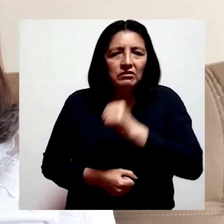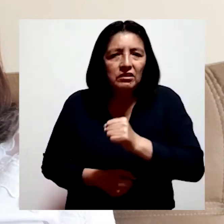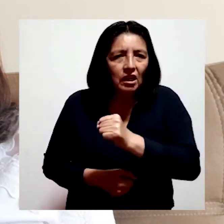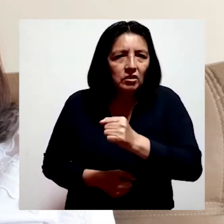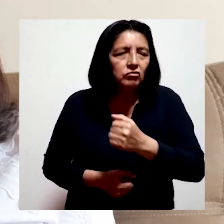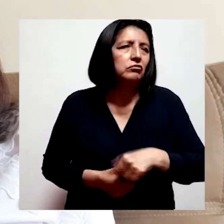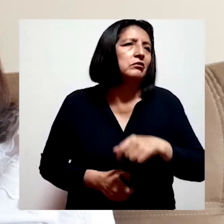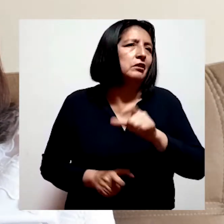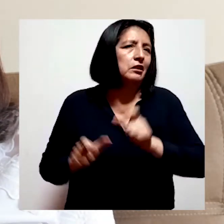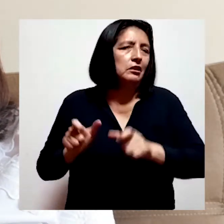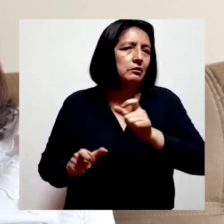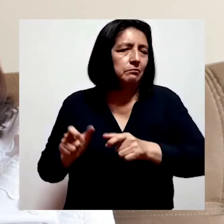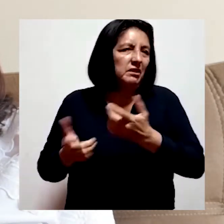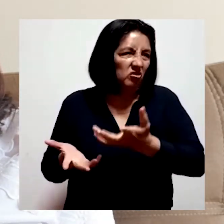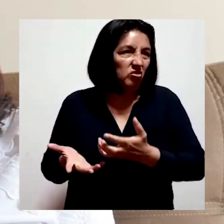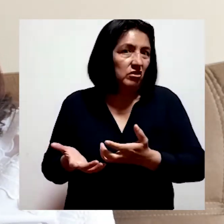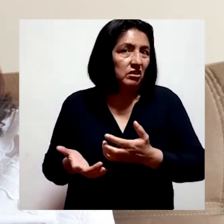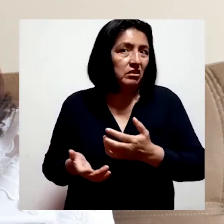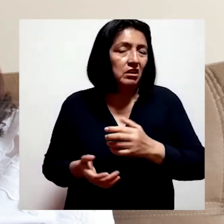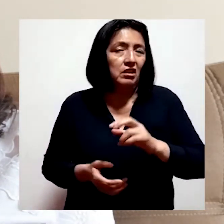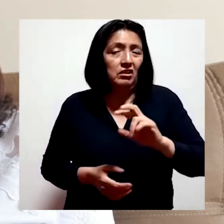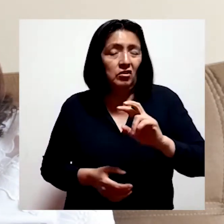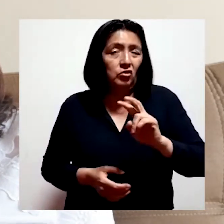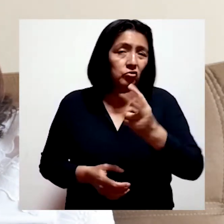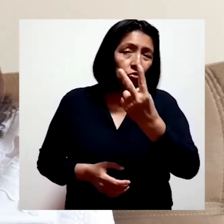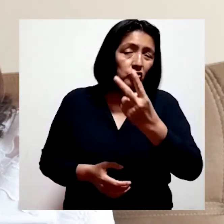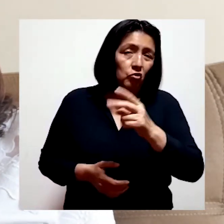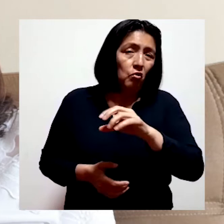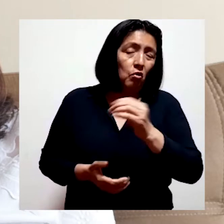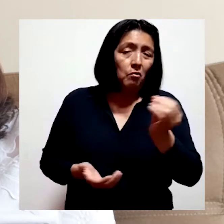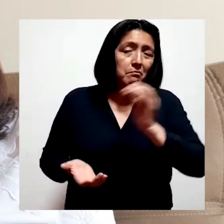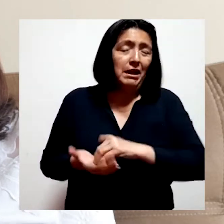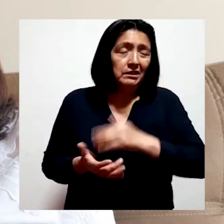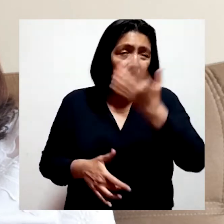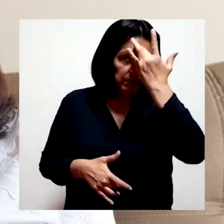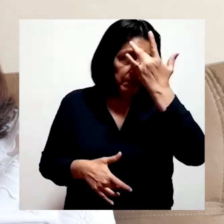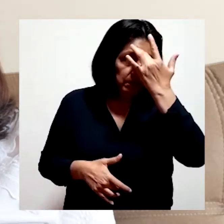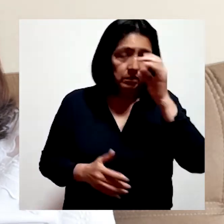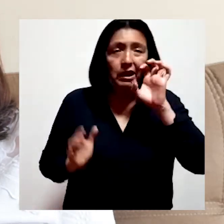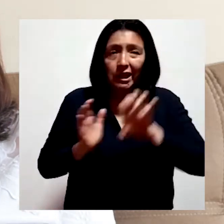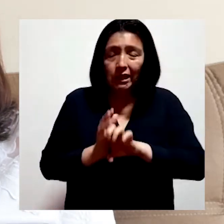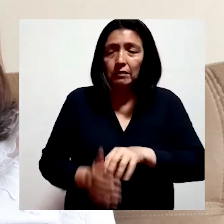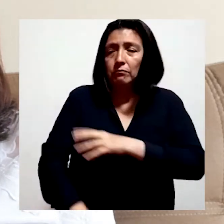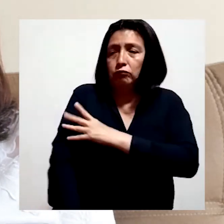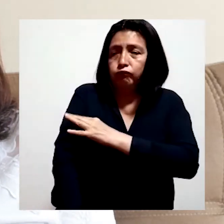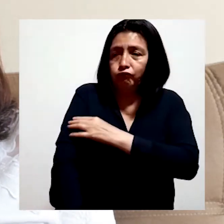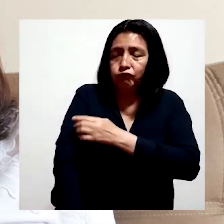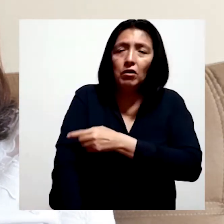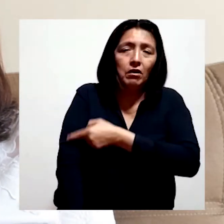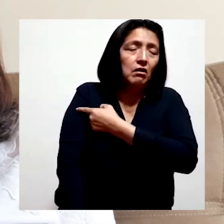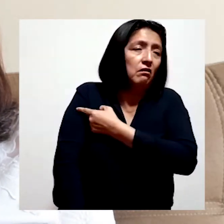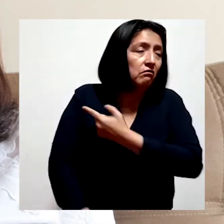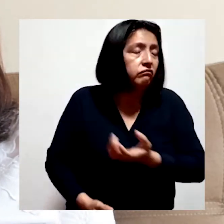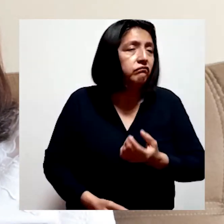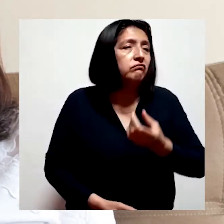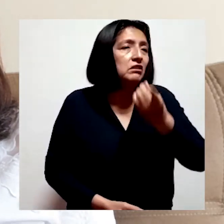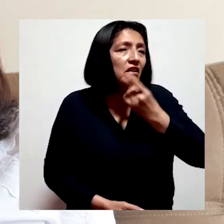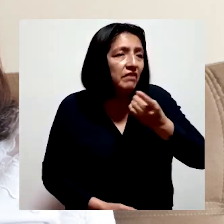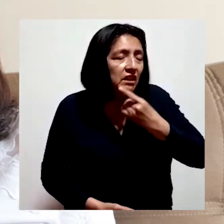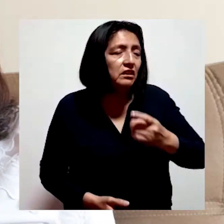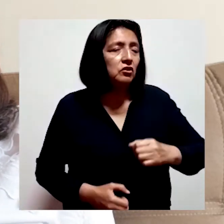y las personas con comorbilidad. Como por ejemplo, la hipertensión, la diabetes, la obesidad,